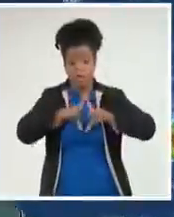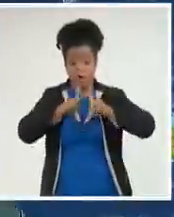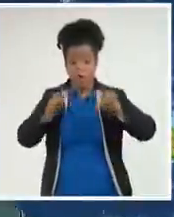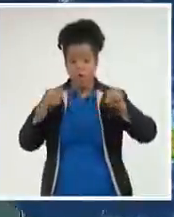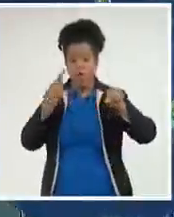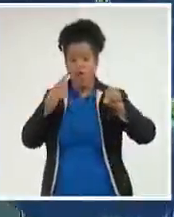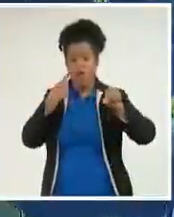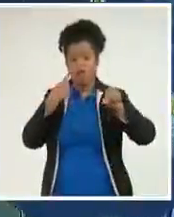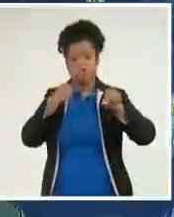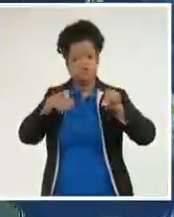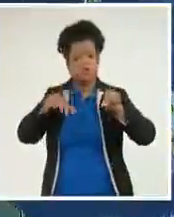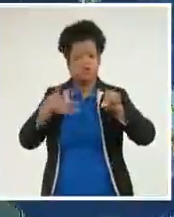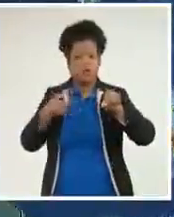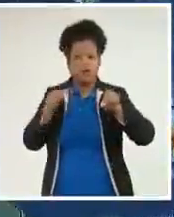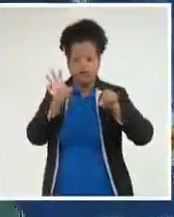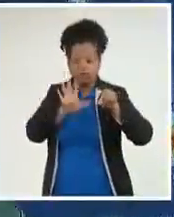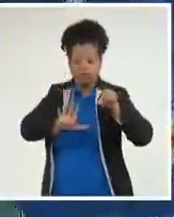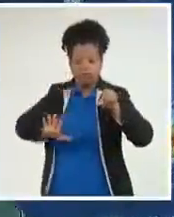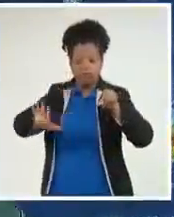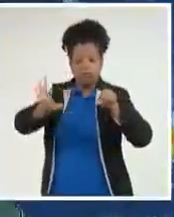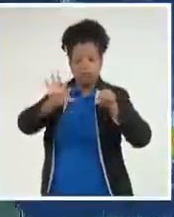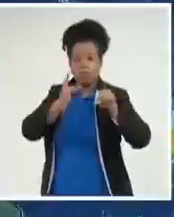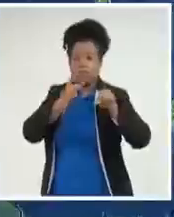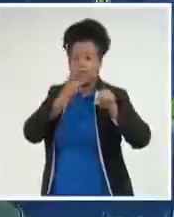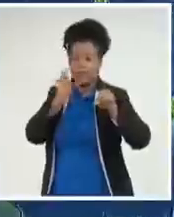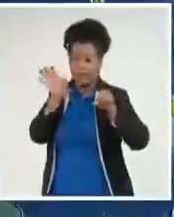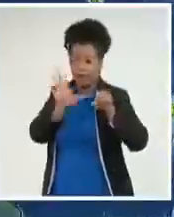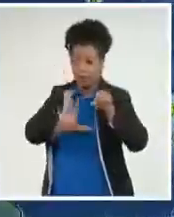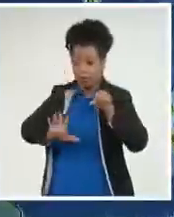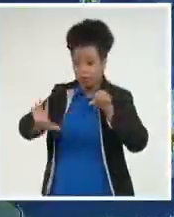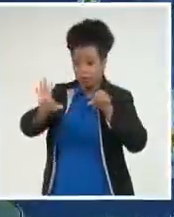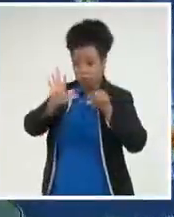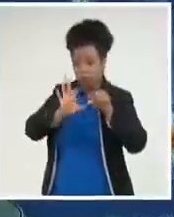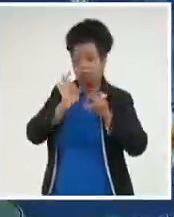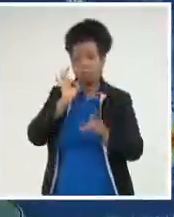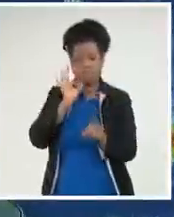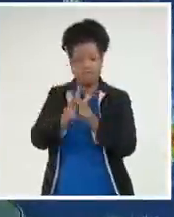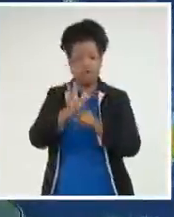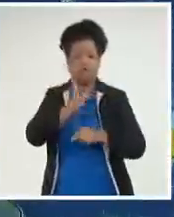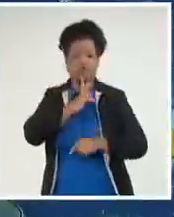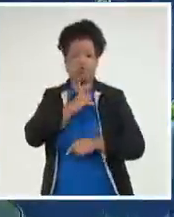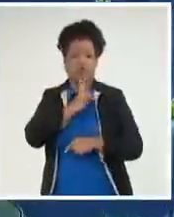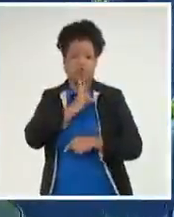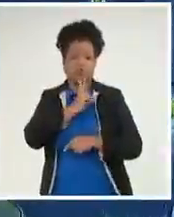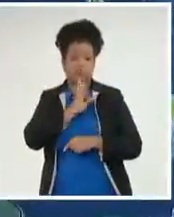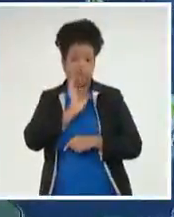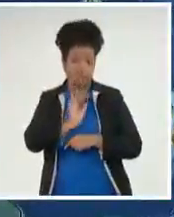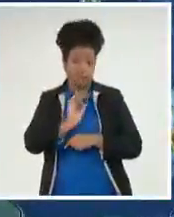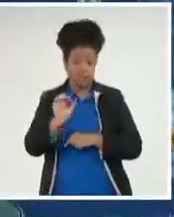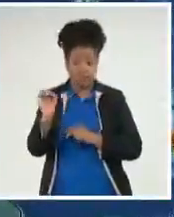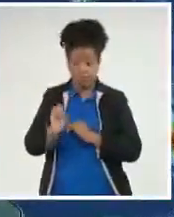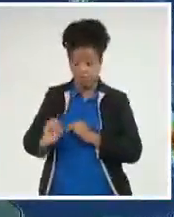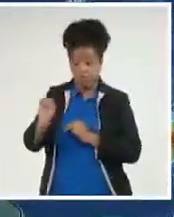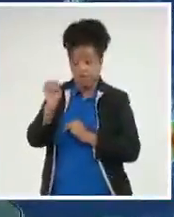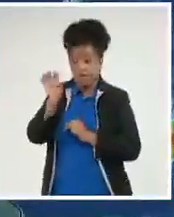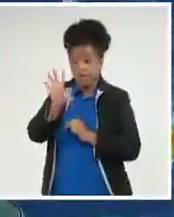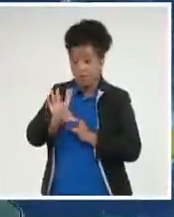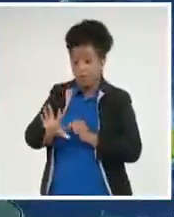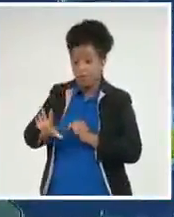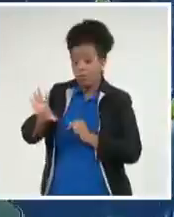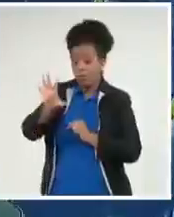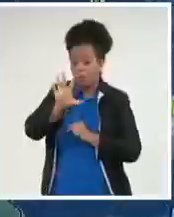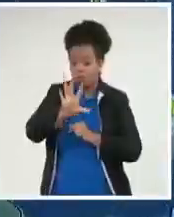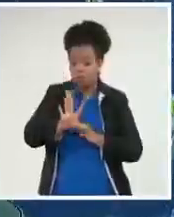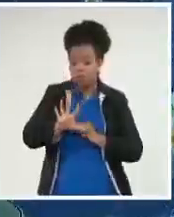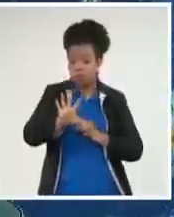un área de bajas presiones de niveles medios y altos comienza a aportar humedad sobre el oriente del país. Sin embargo, el tránsito del sistema hacia el